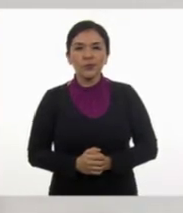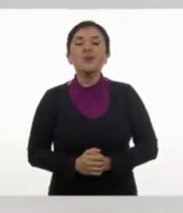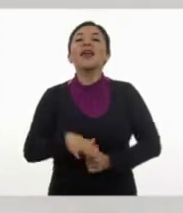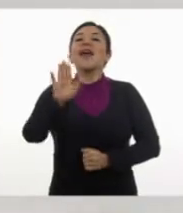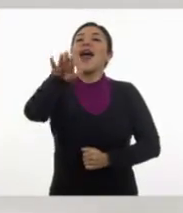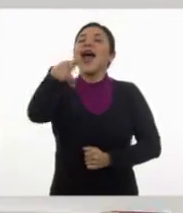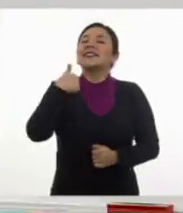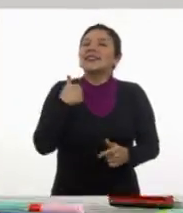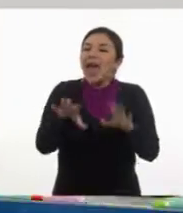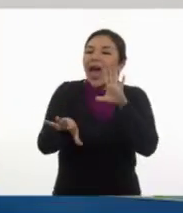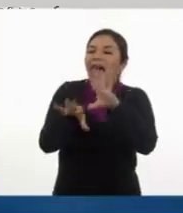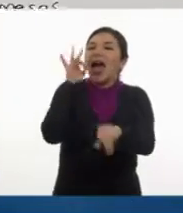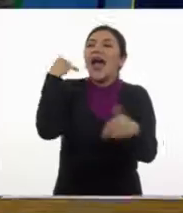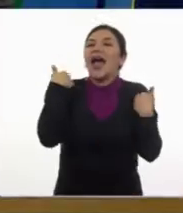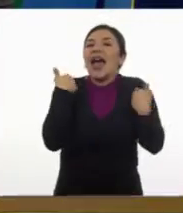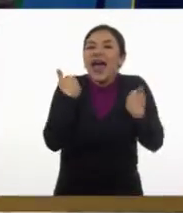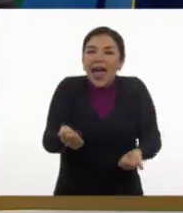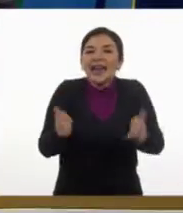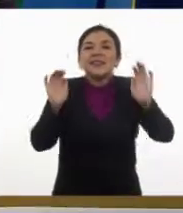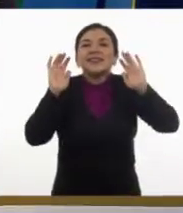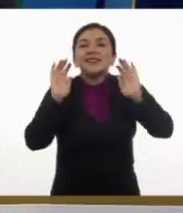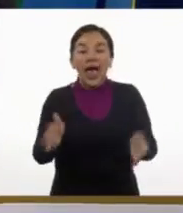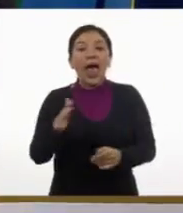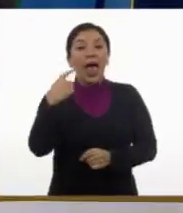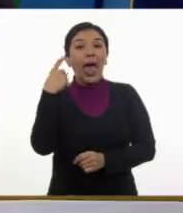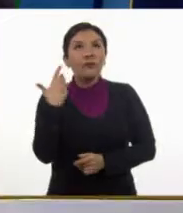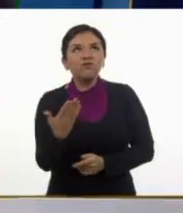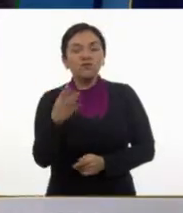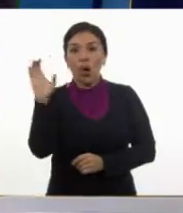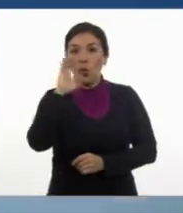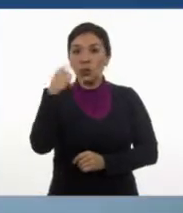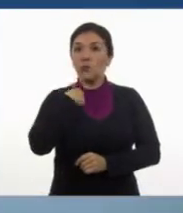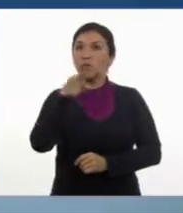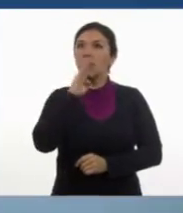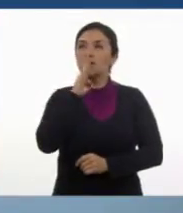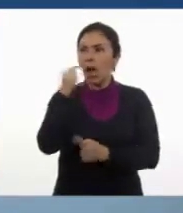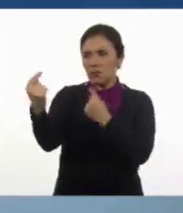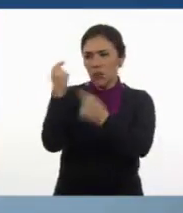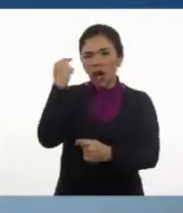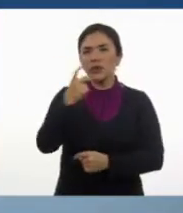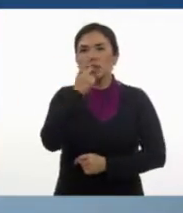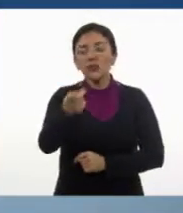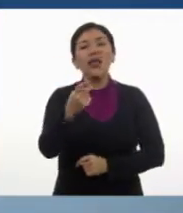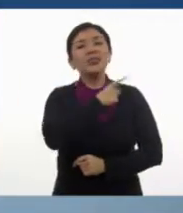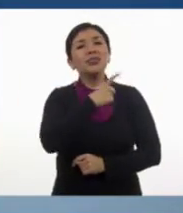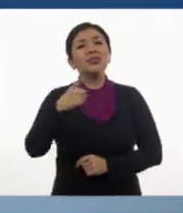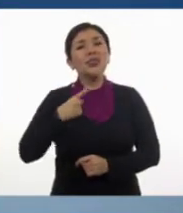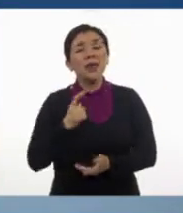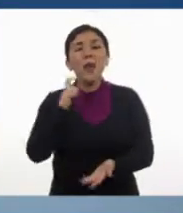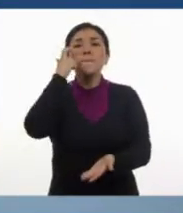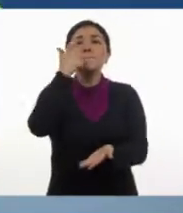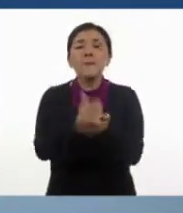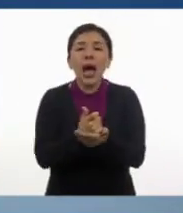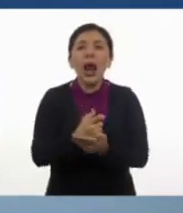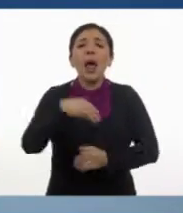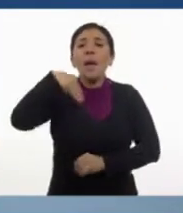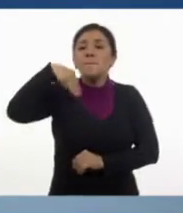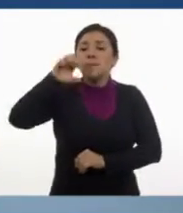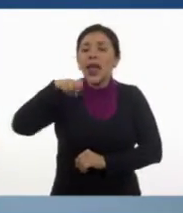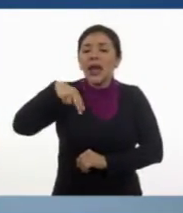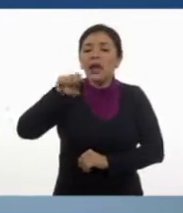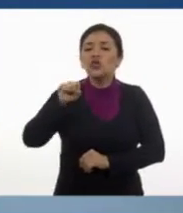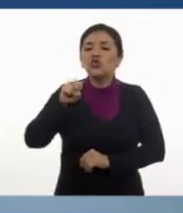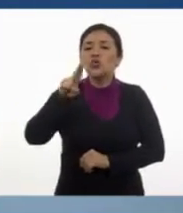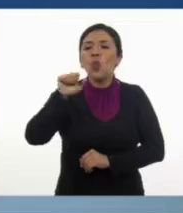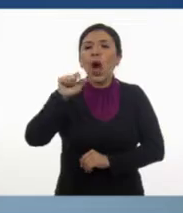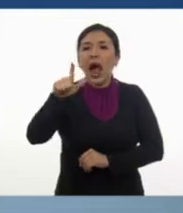Ah, ya entendí. Entonces, cuando mi mamá dice que tiene que pagar mensualmente